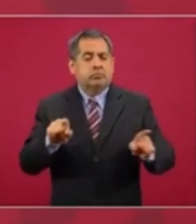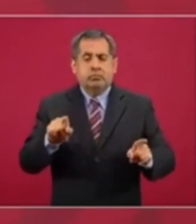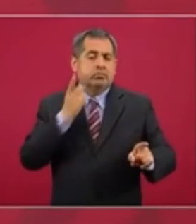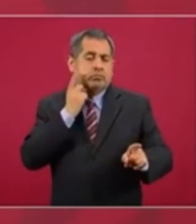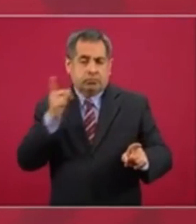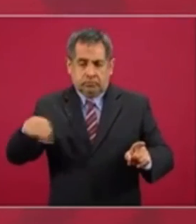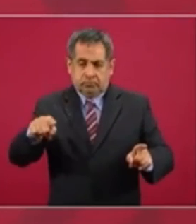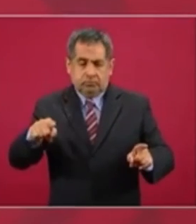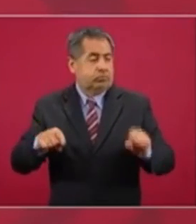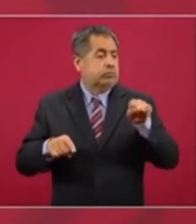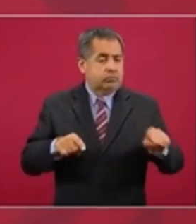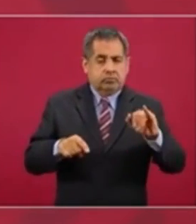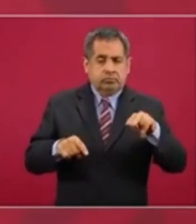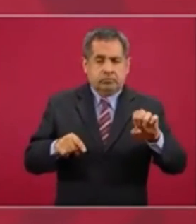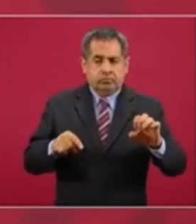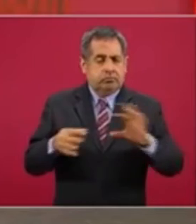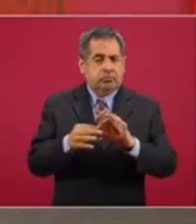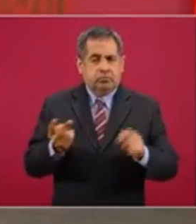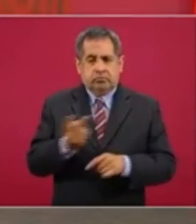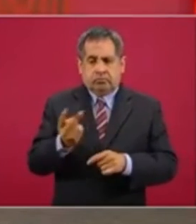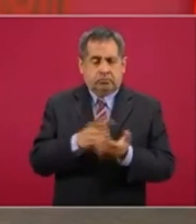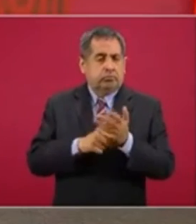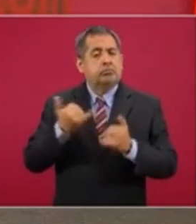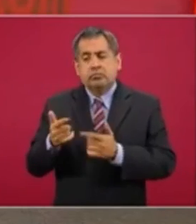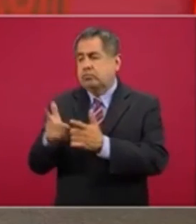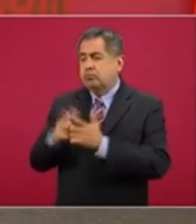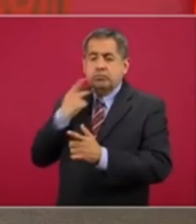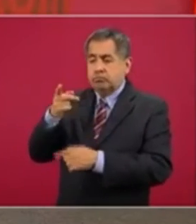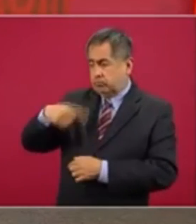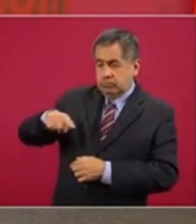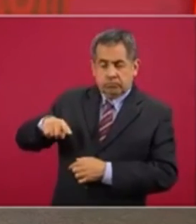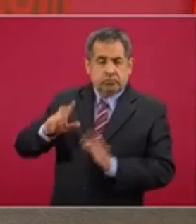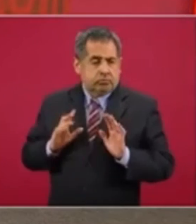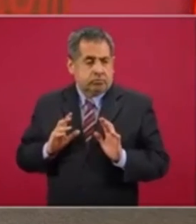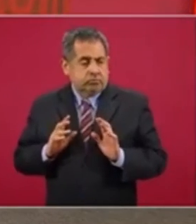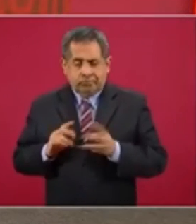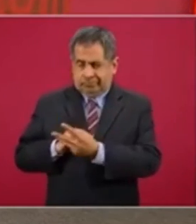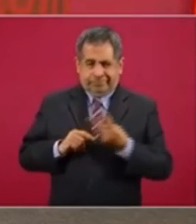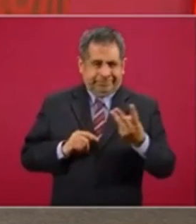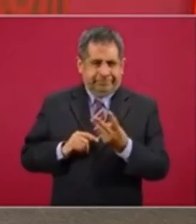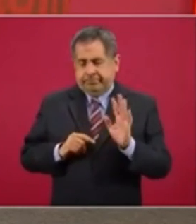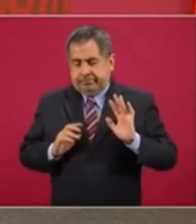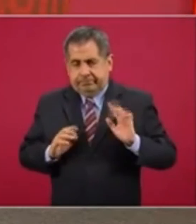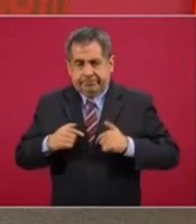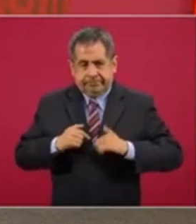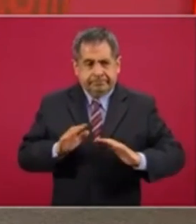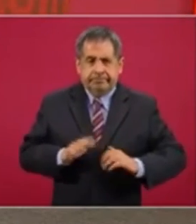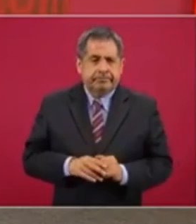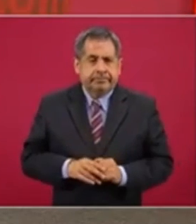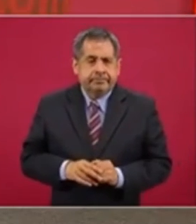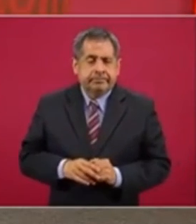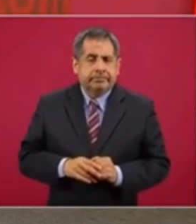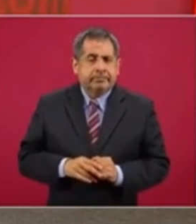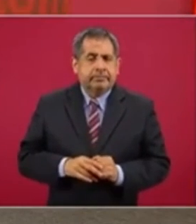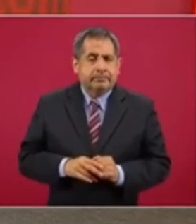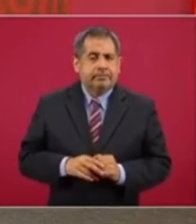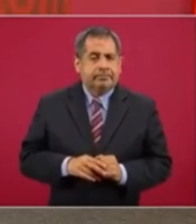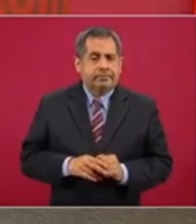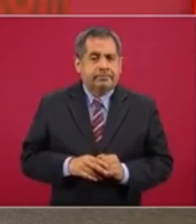los partidos y del INE y del